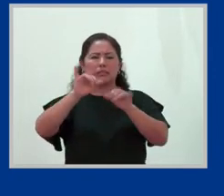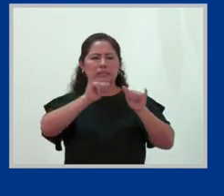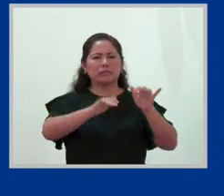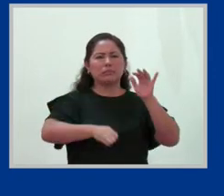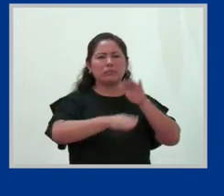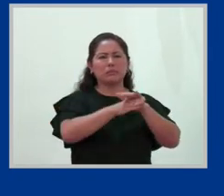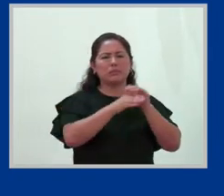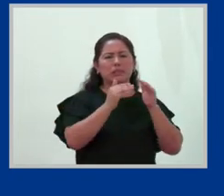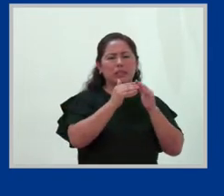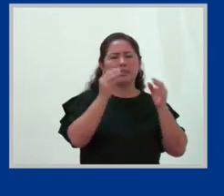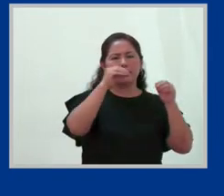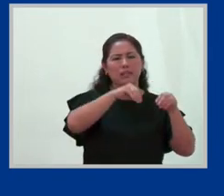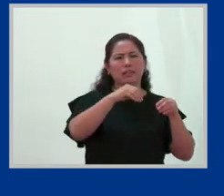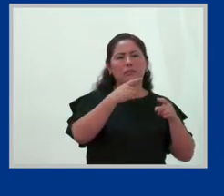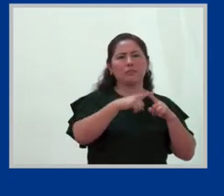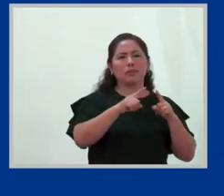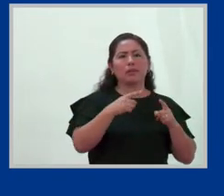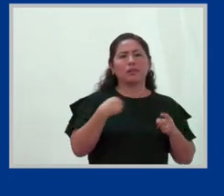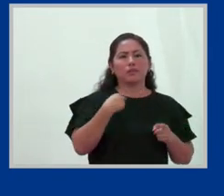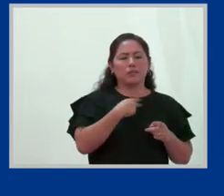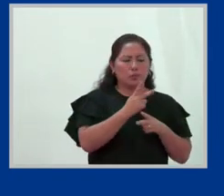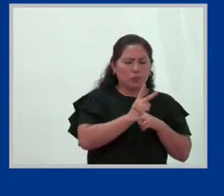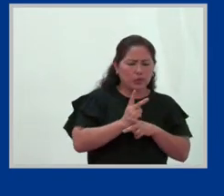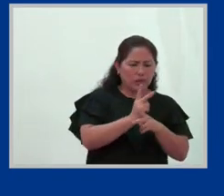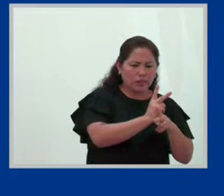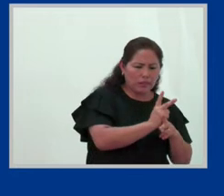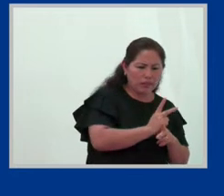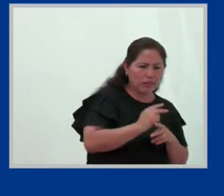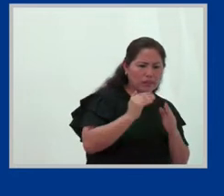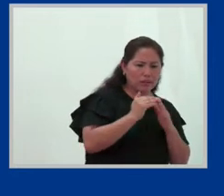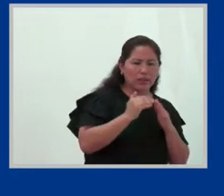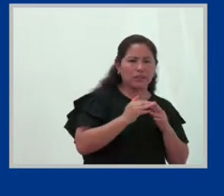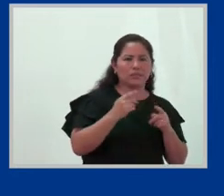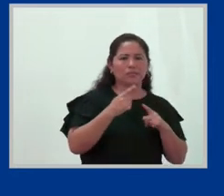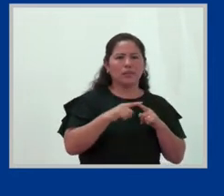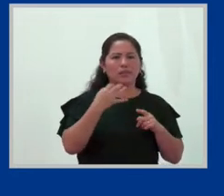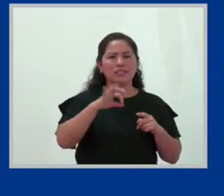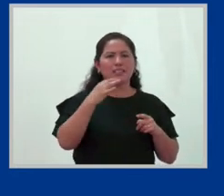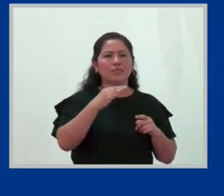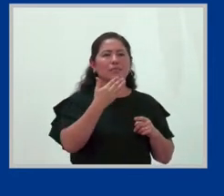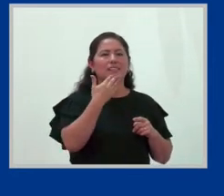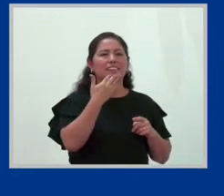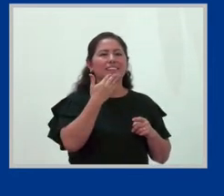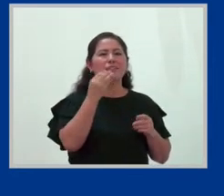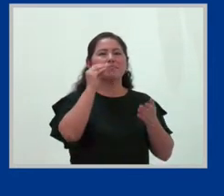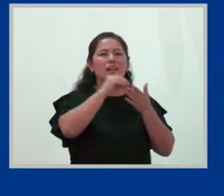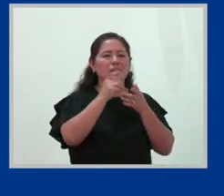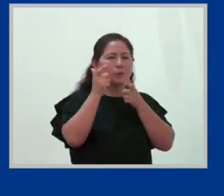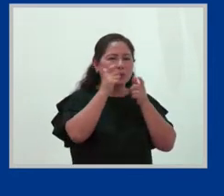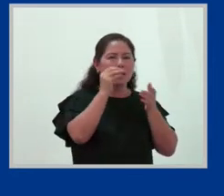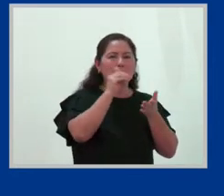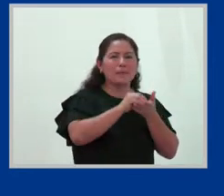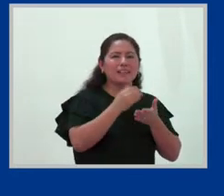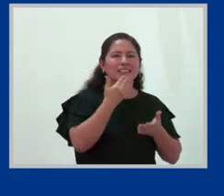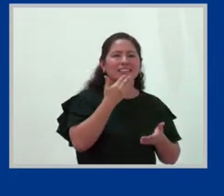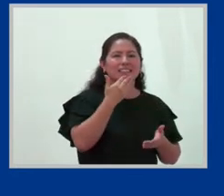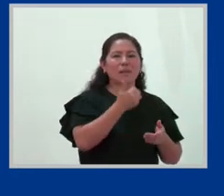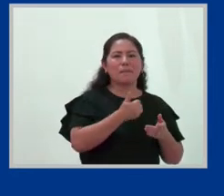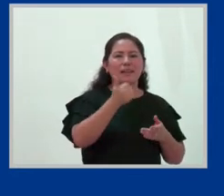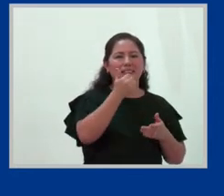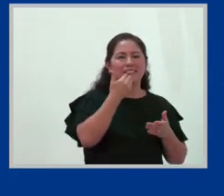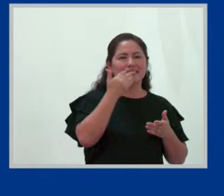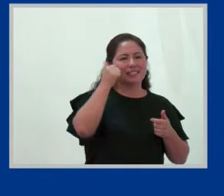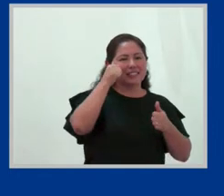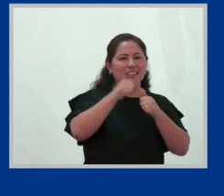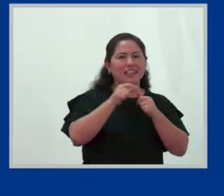entre nosotros. Pero probablemente había alguien que cuidaba más en nuestras casas. Probablemente todos podemos